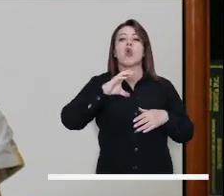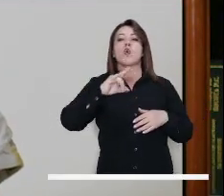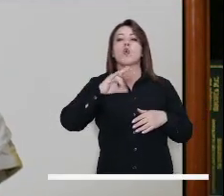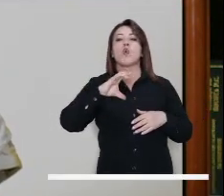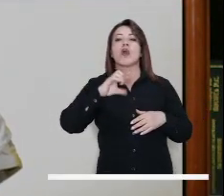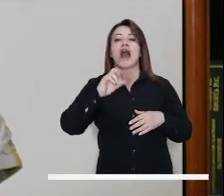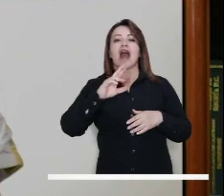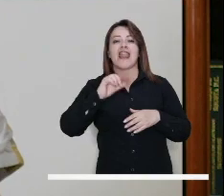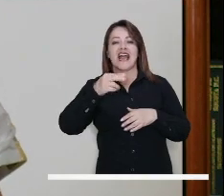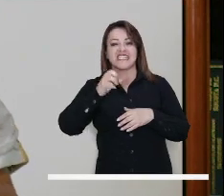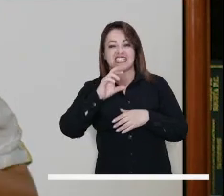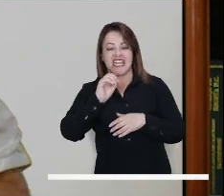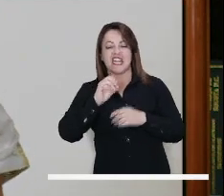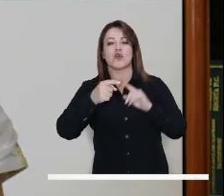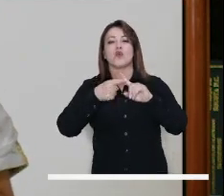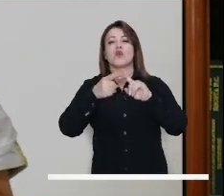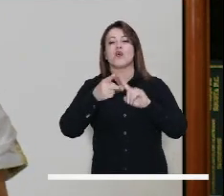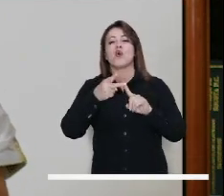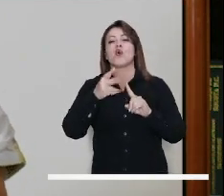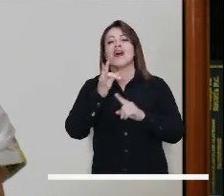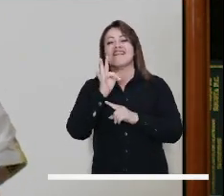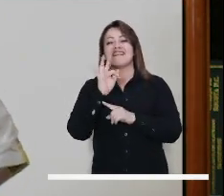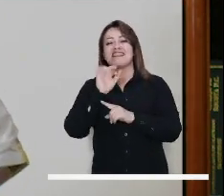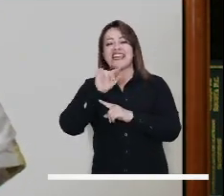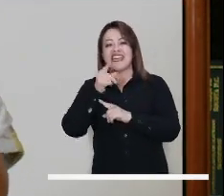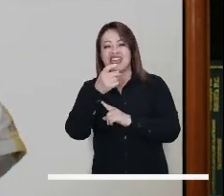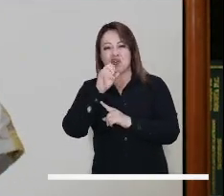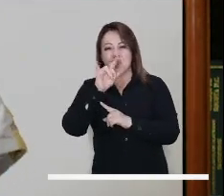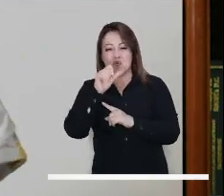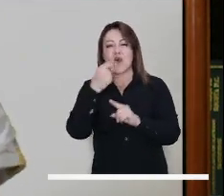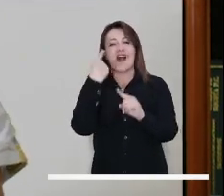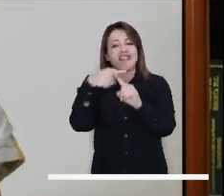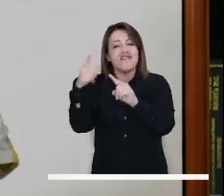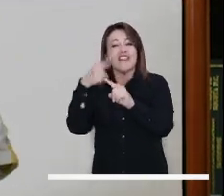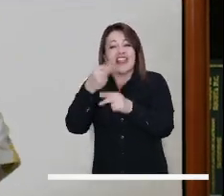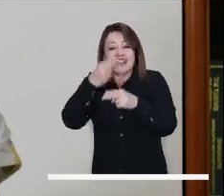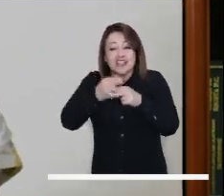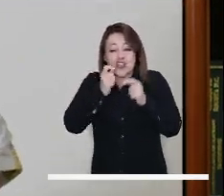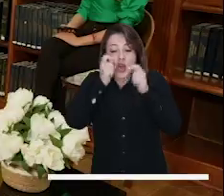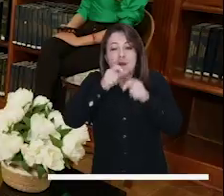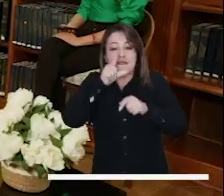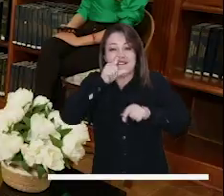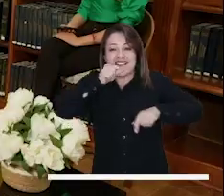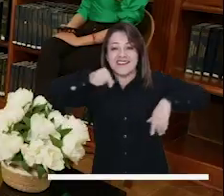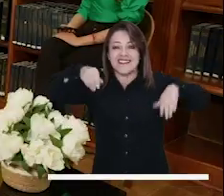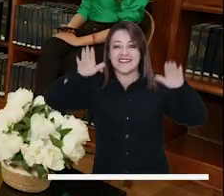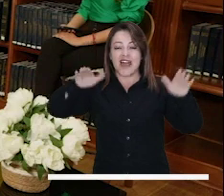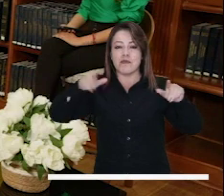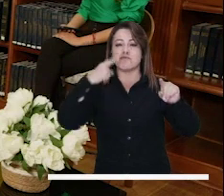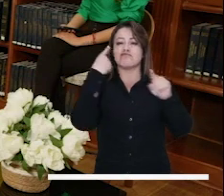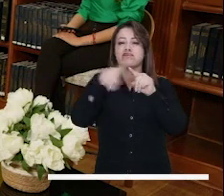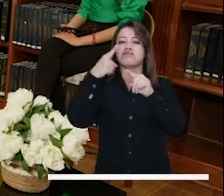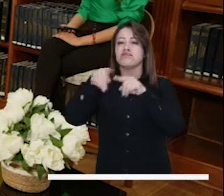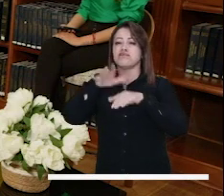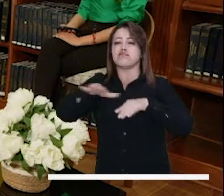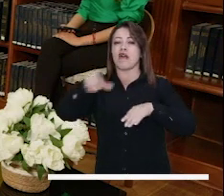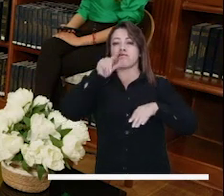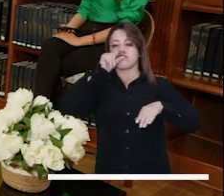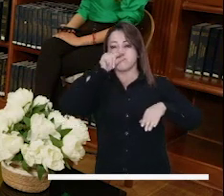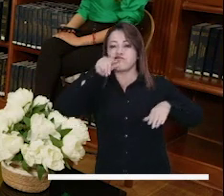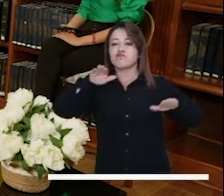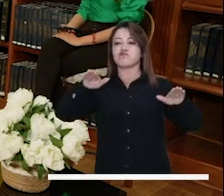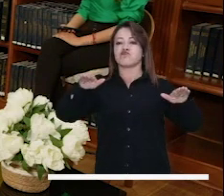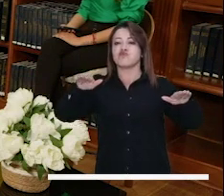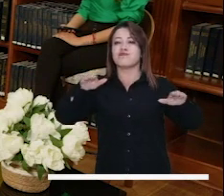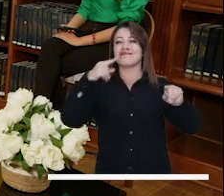cucarachero, la tingua bogotana, que solo existen en nuestra ciudad a la hora de planear Bogotá. Por ejemplo, si